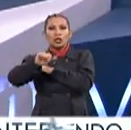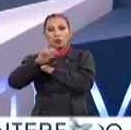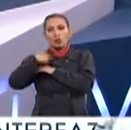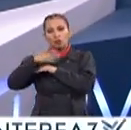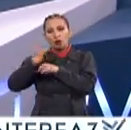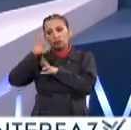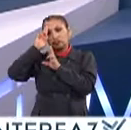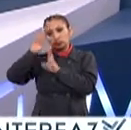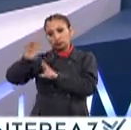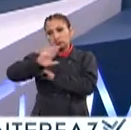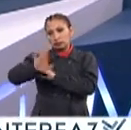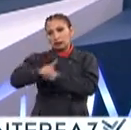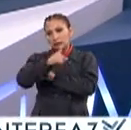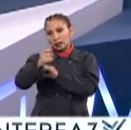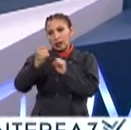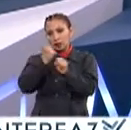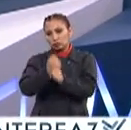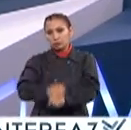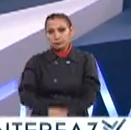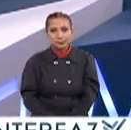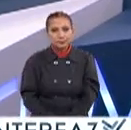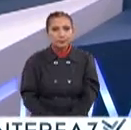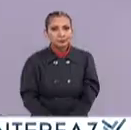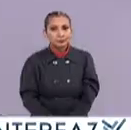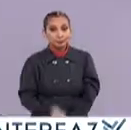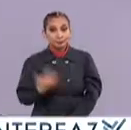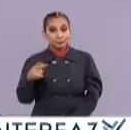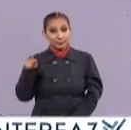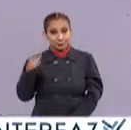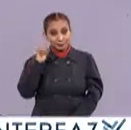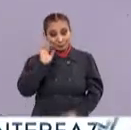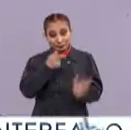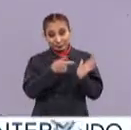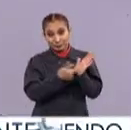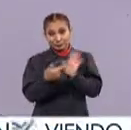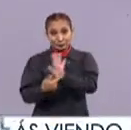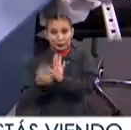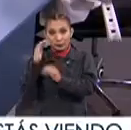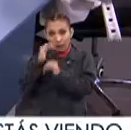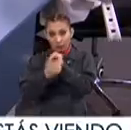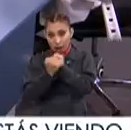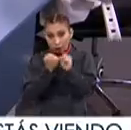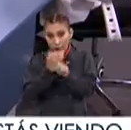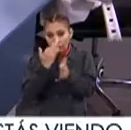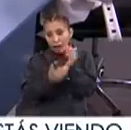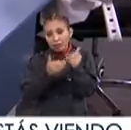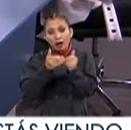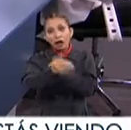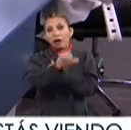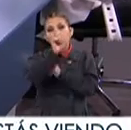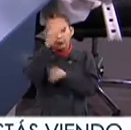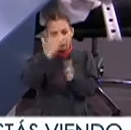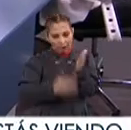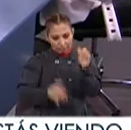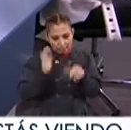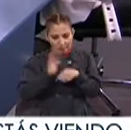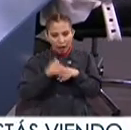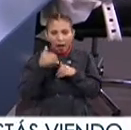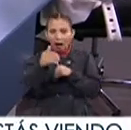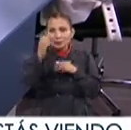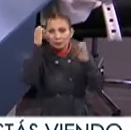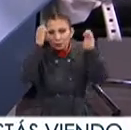Luctuoso En su centenario Correcto Pues ahí está La propuesta Esto es para cerrar el año O todavía podría venir Otras sorpresas Todavía tenemos